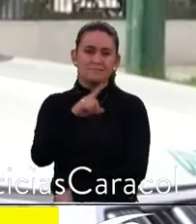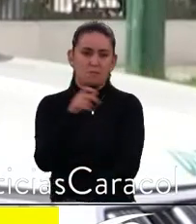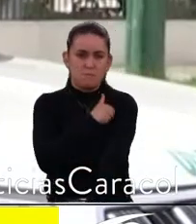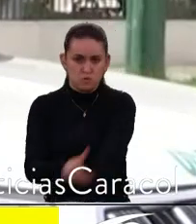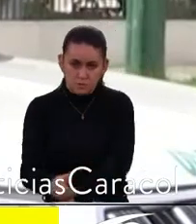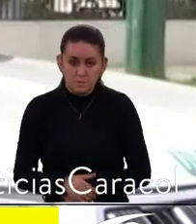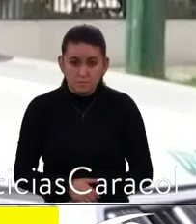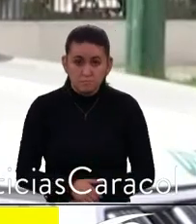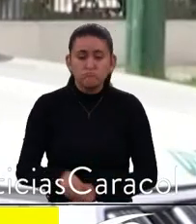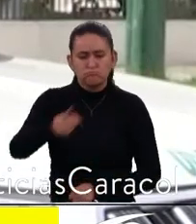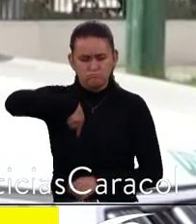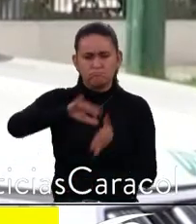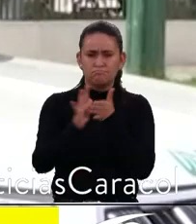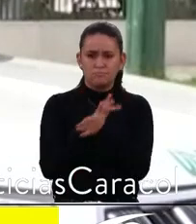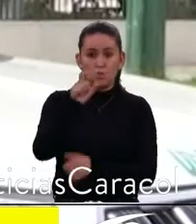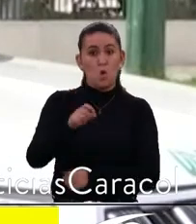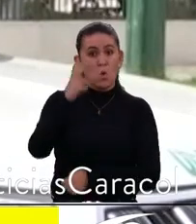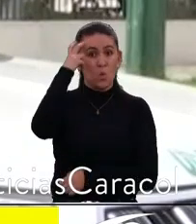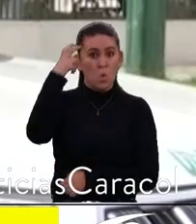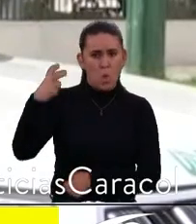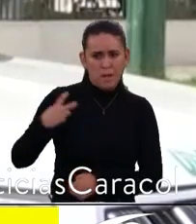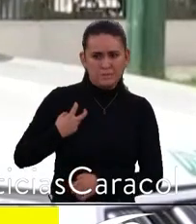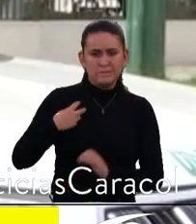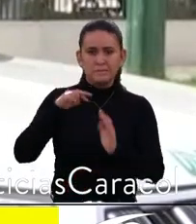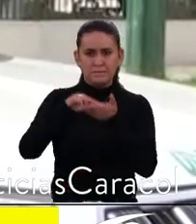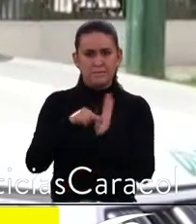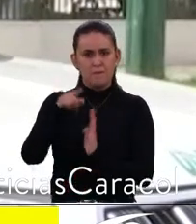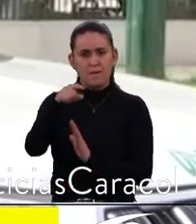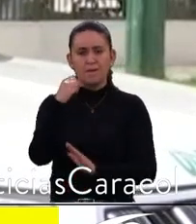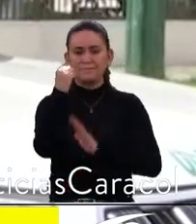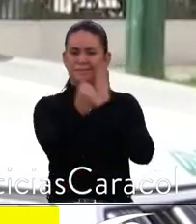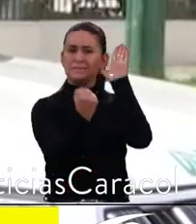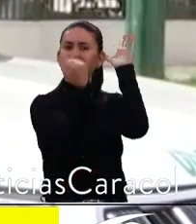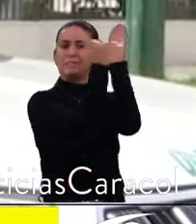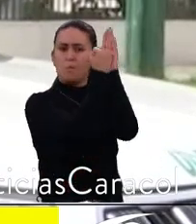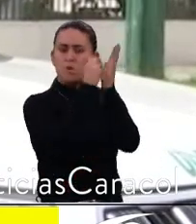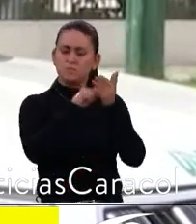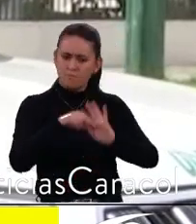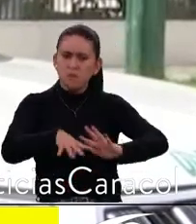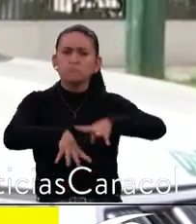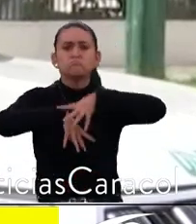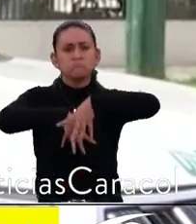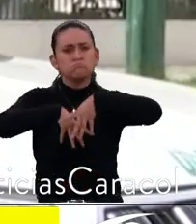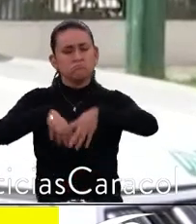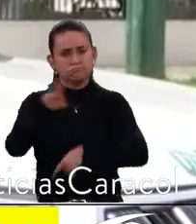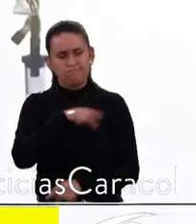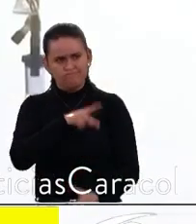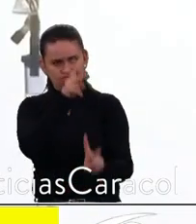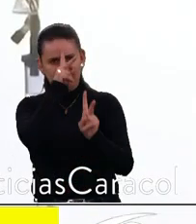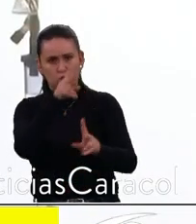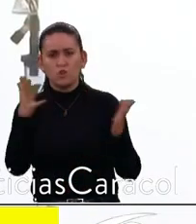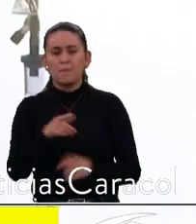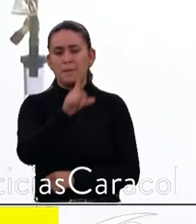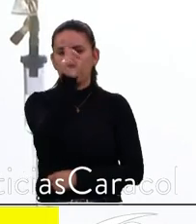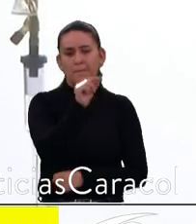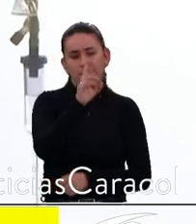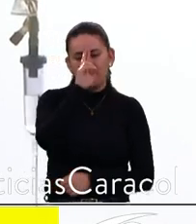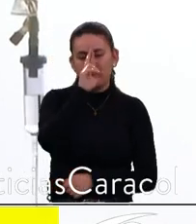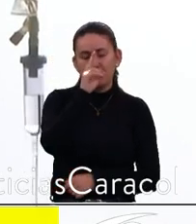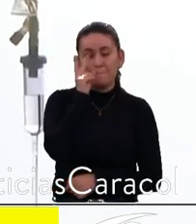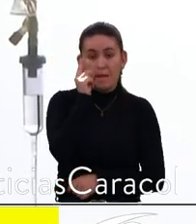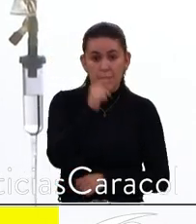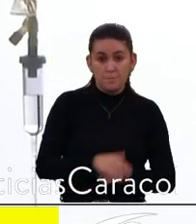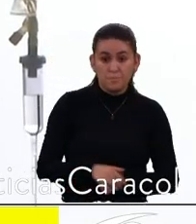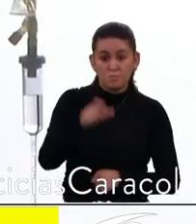tenemos es que Lucas Villa es el símbolo de la manifestación pública y pacífica en esa zona del país. La recuperación del joven de